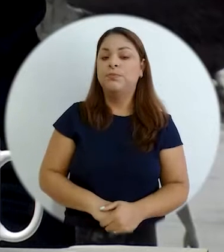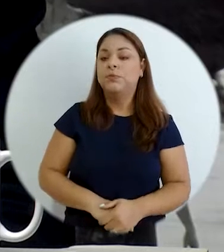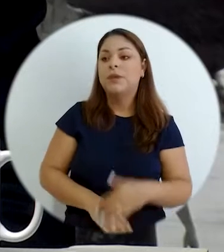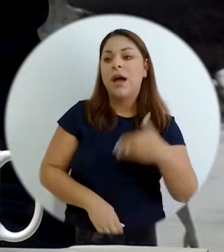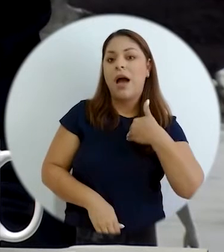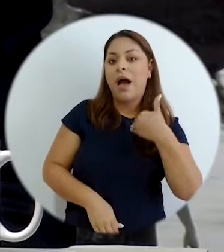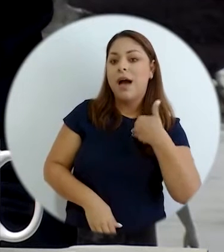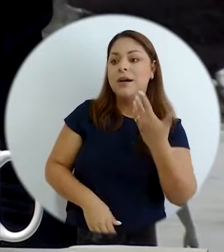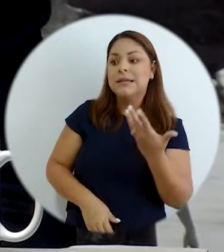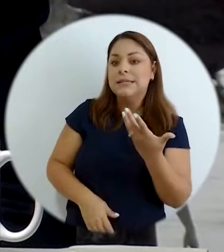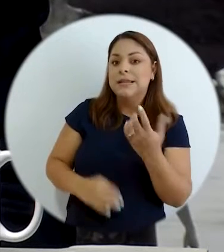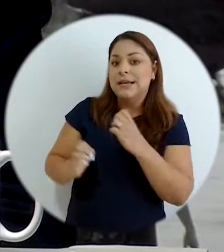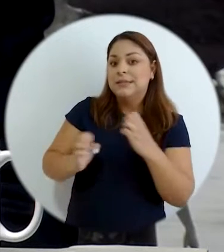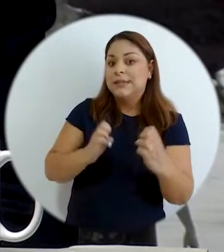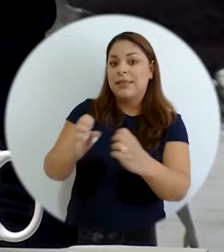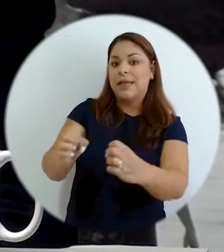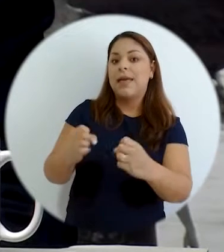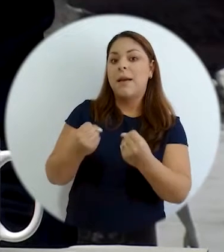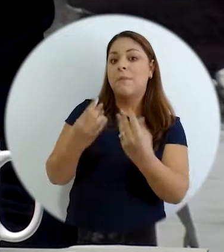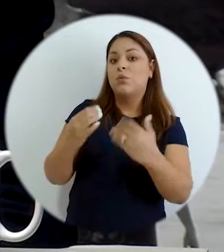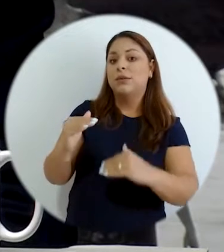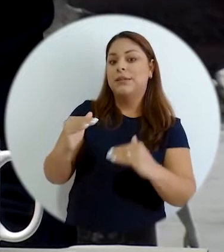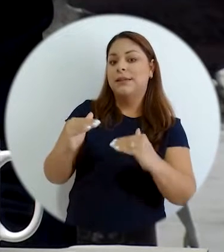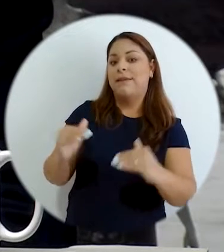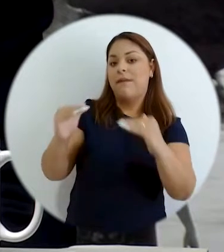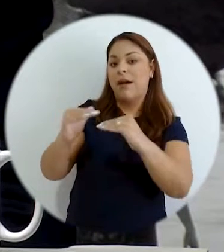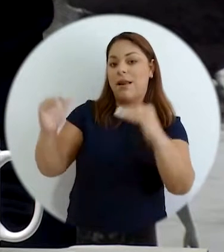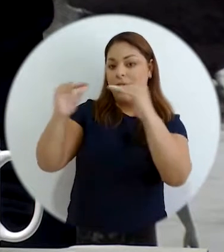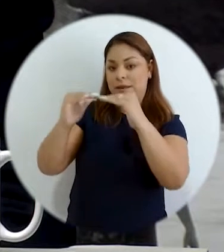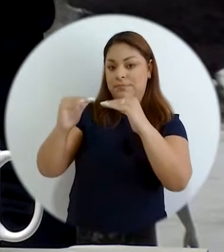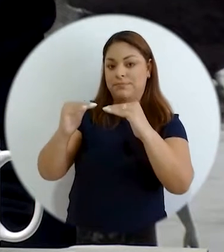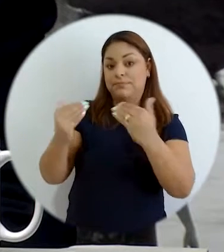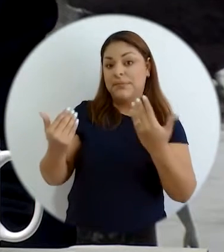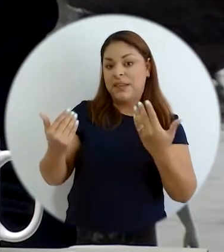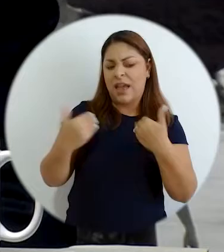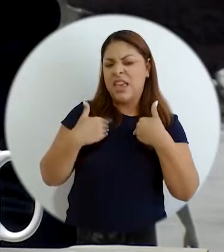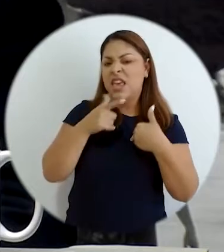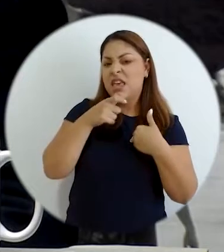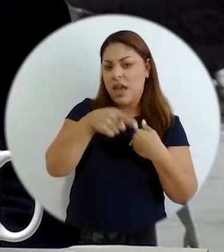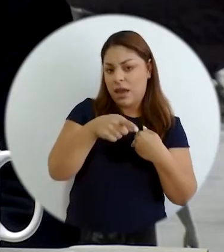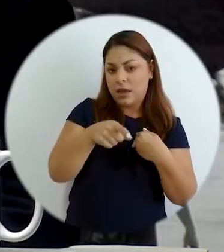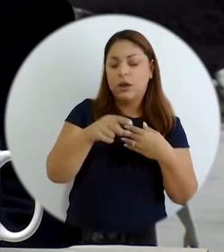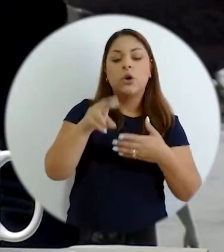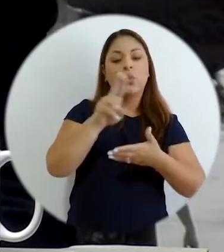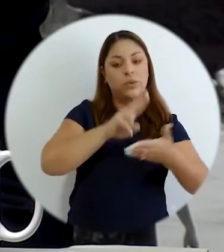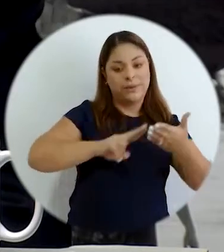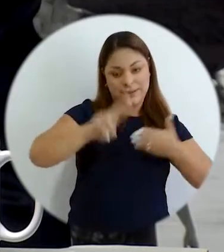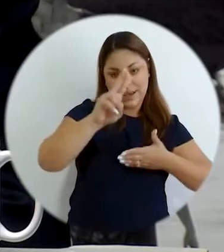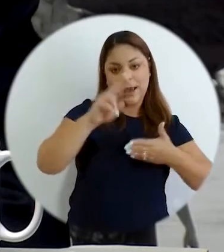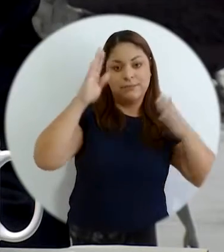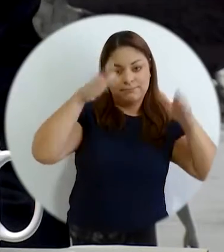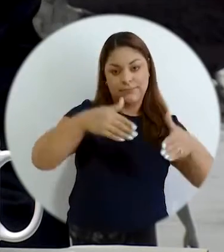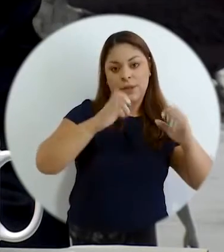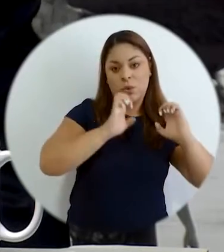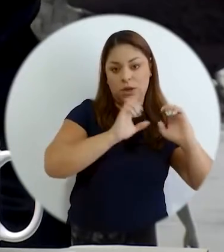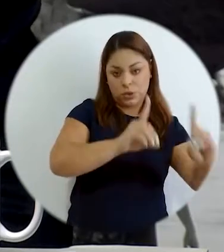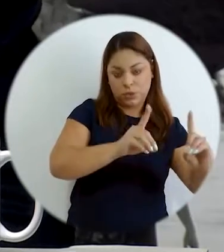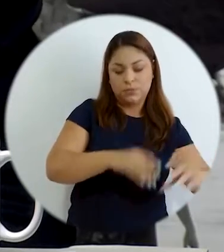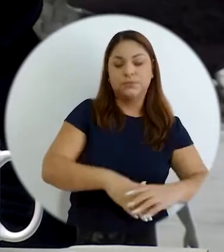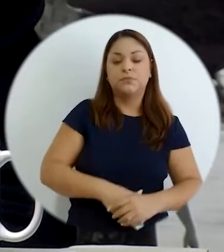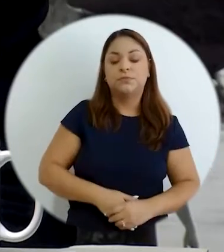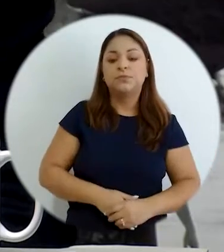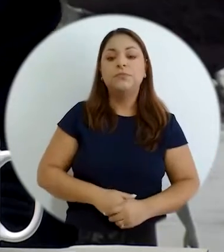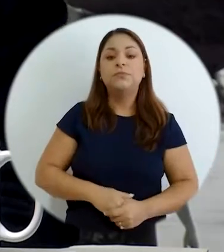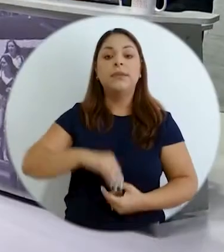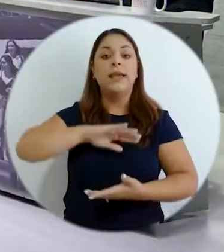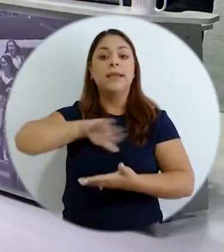necesidades? Entonces, ve lo que encontramos en esa estrategia multinivel, Maribel, a las universidades para el tema de